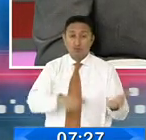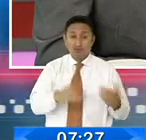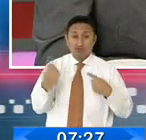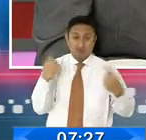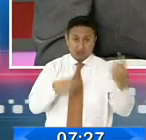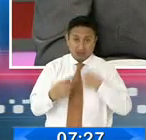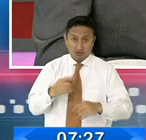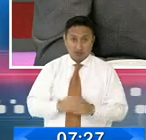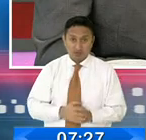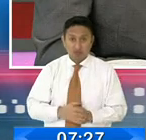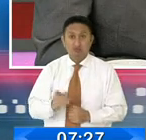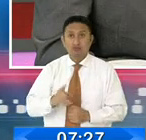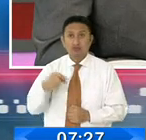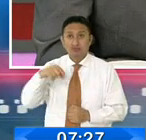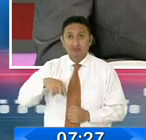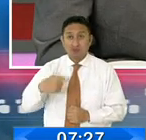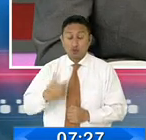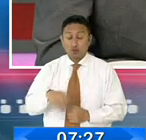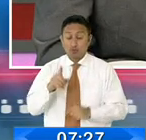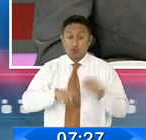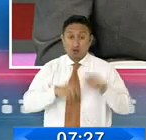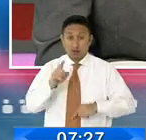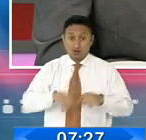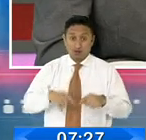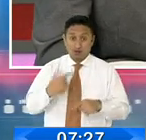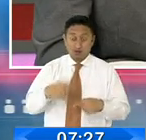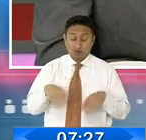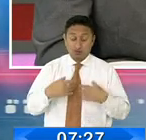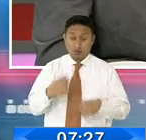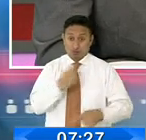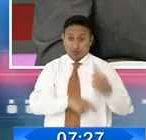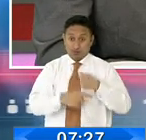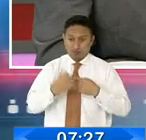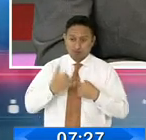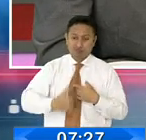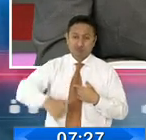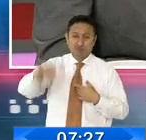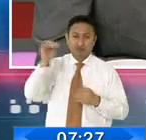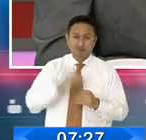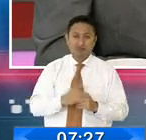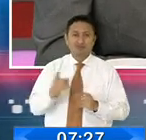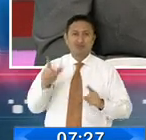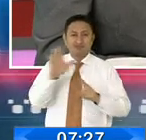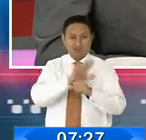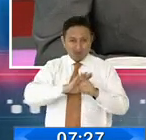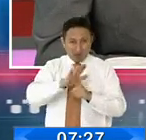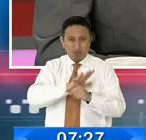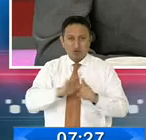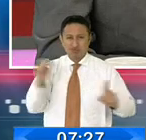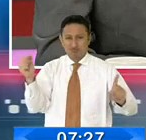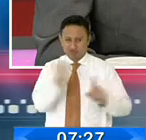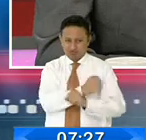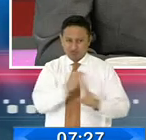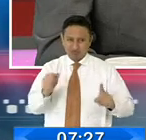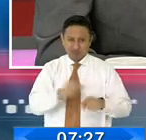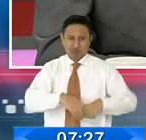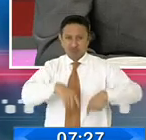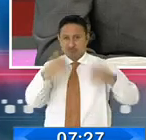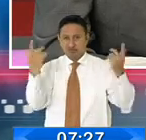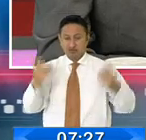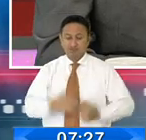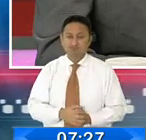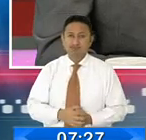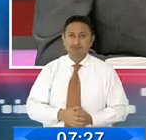heridos, con heridas irreversibles de por vida, por todo ese tipo de abusos, de detenciones arbitrarias, en fin,